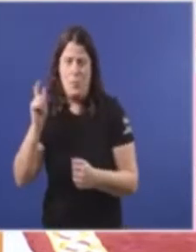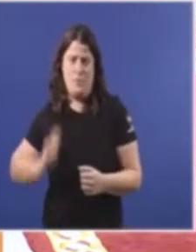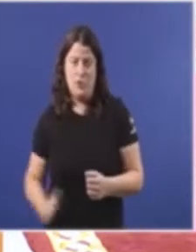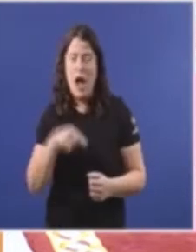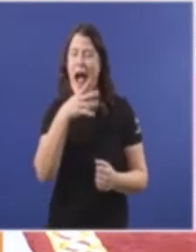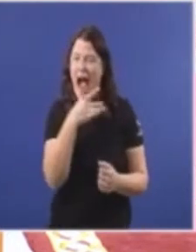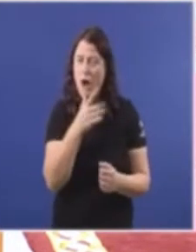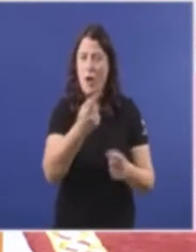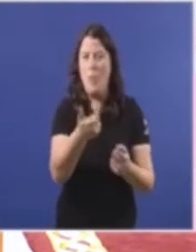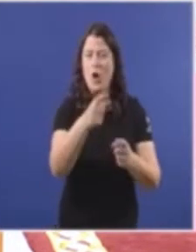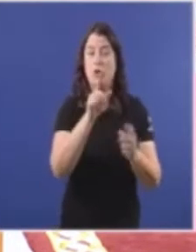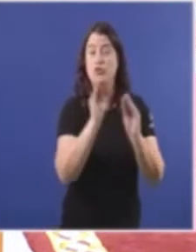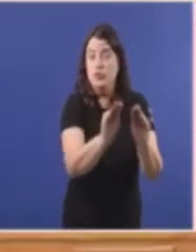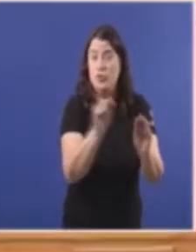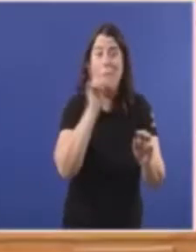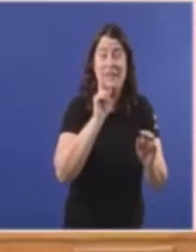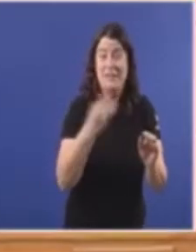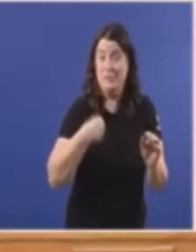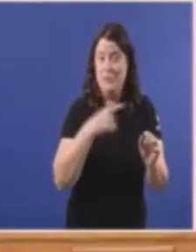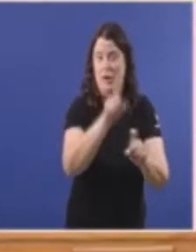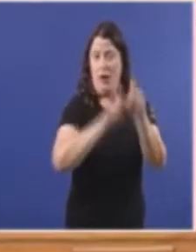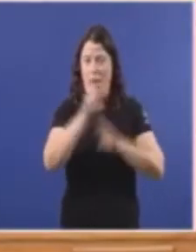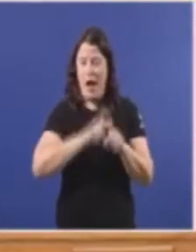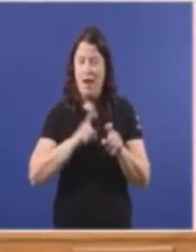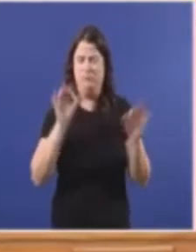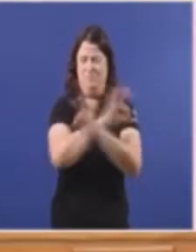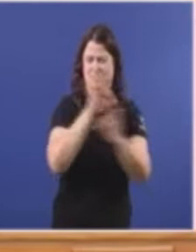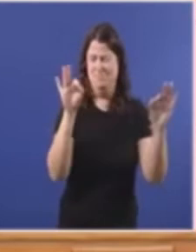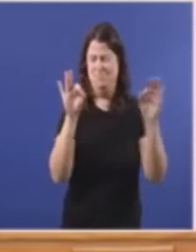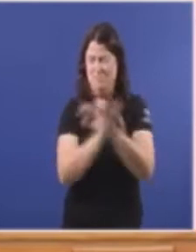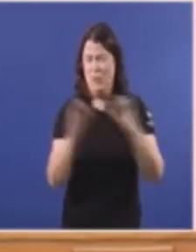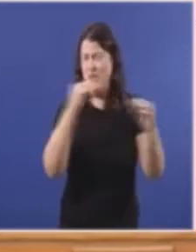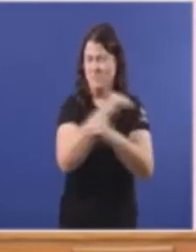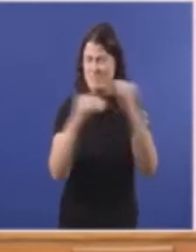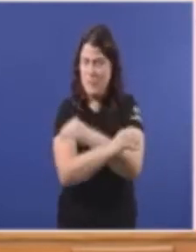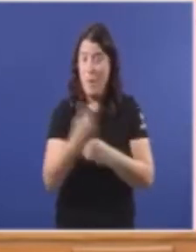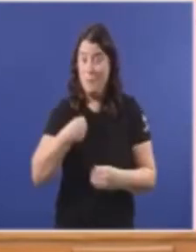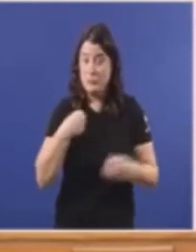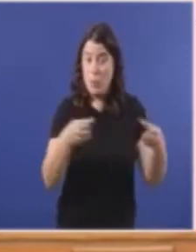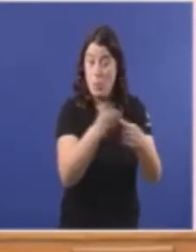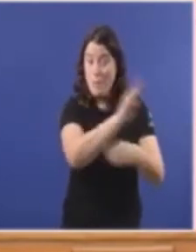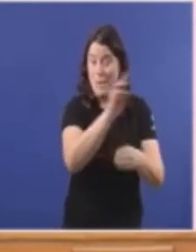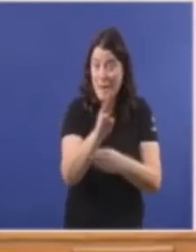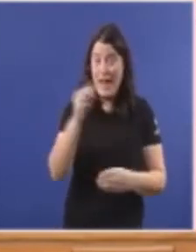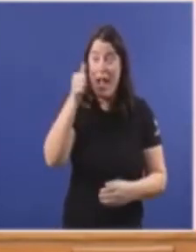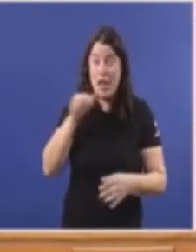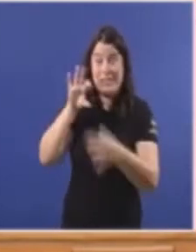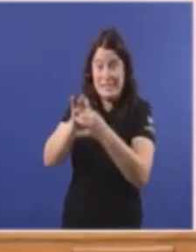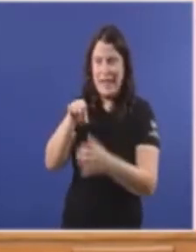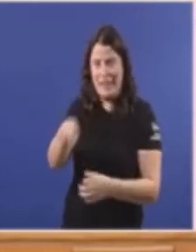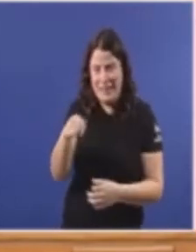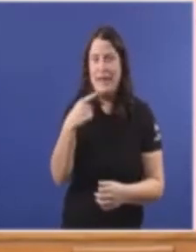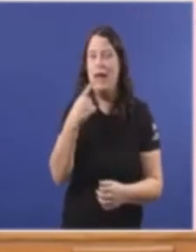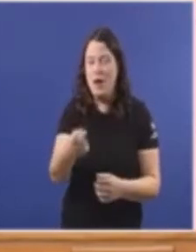recuando Sobre as súas propias Mentiras As súas propias Versións Porque O dice O propio Partido Popular De Berín A